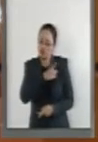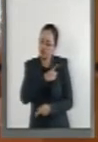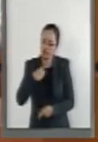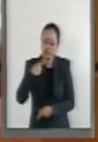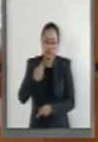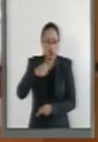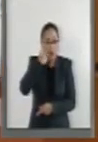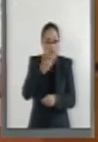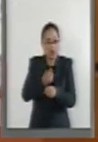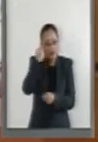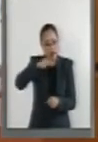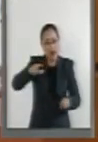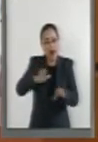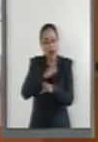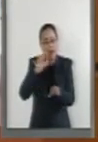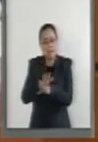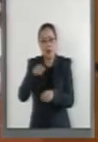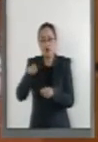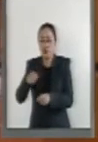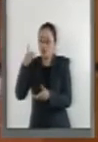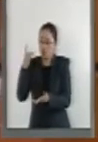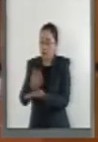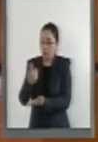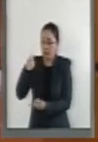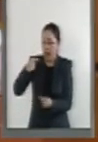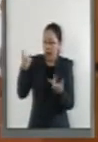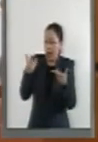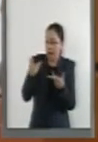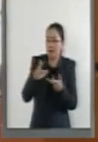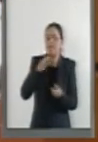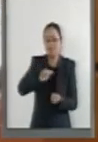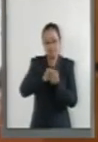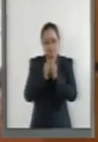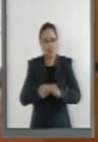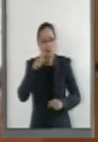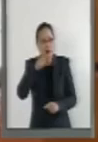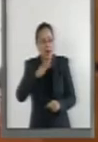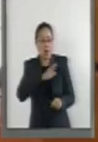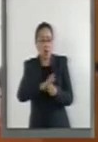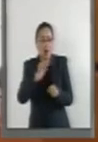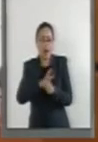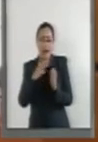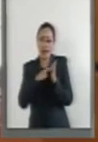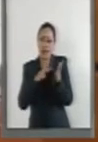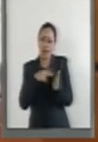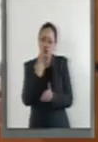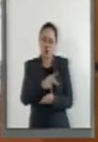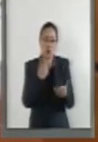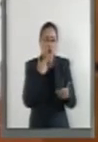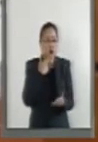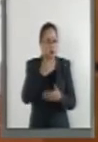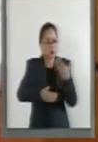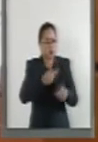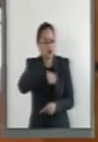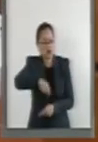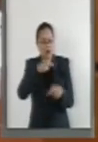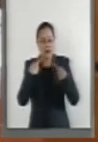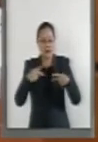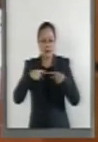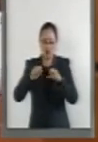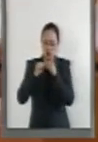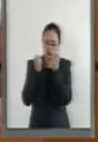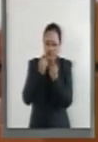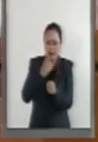radical no sólo en el aparato productivo, sino también en los patrones de consumo de todas las